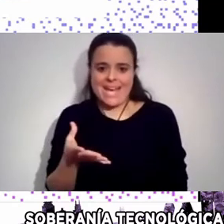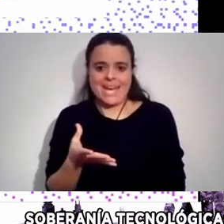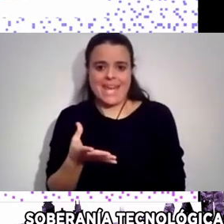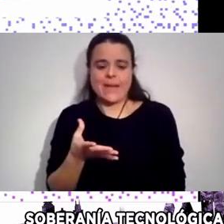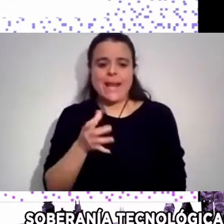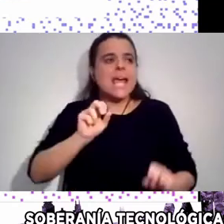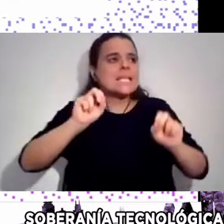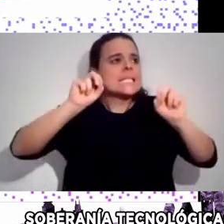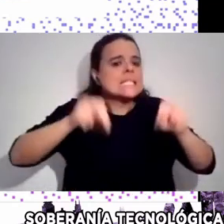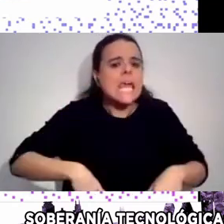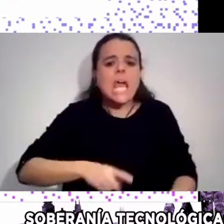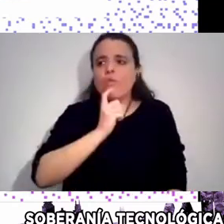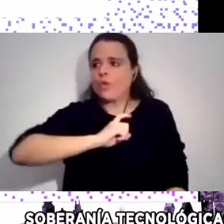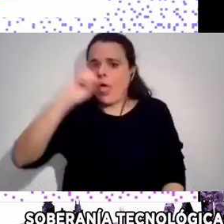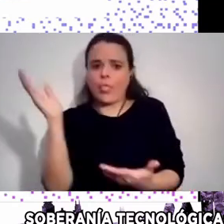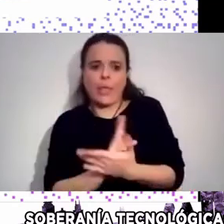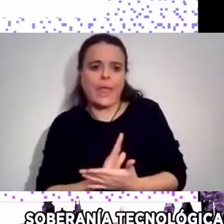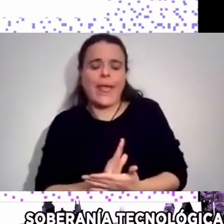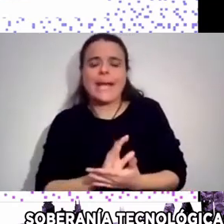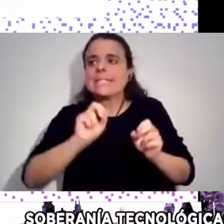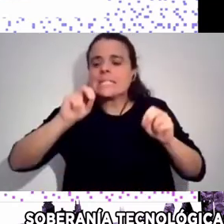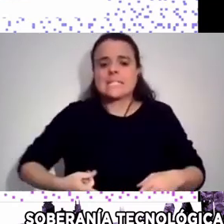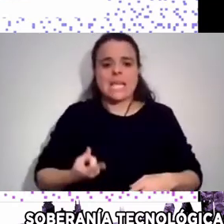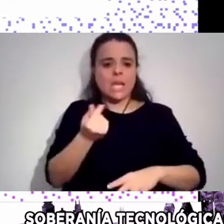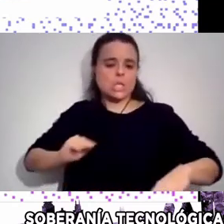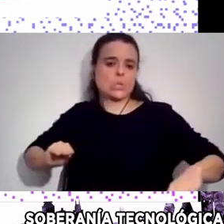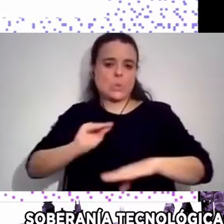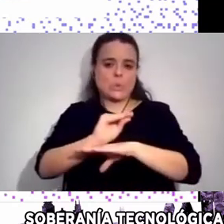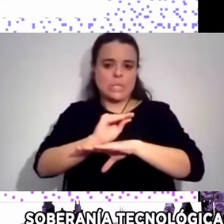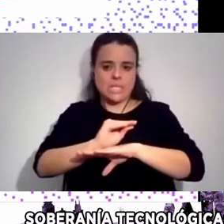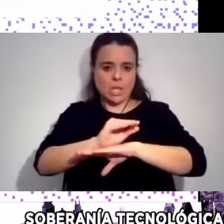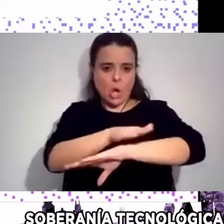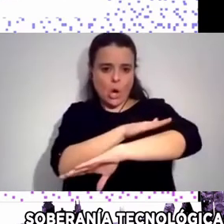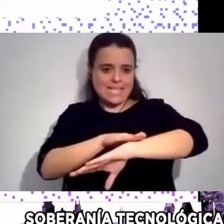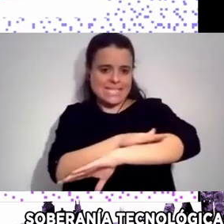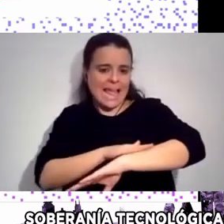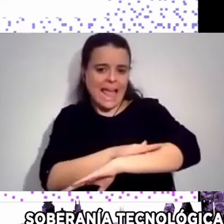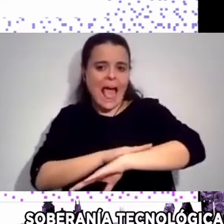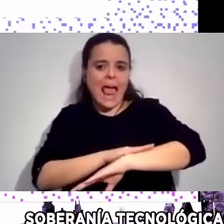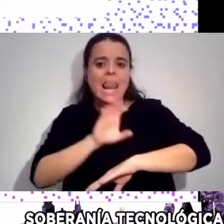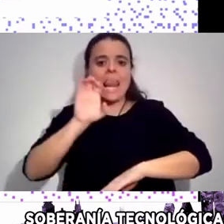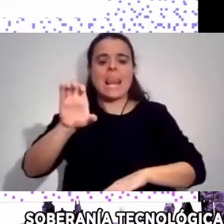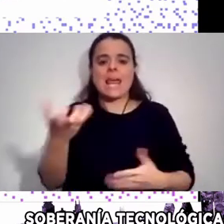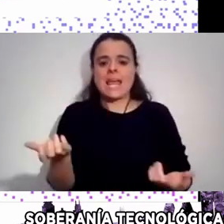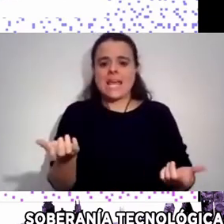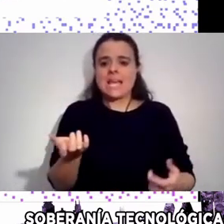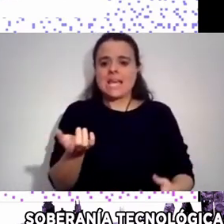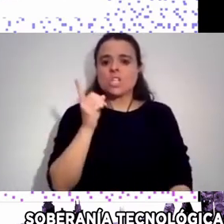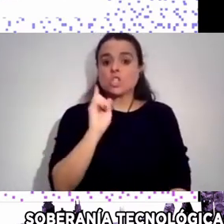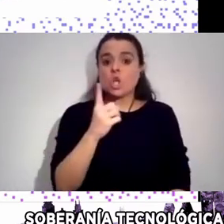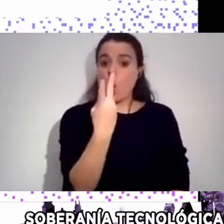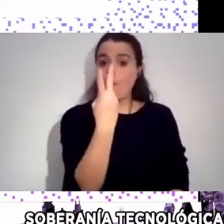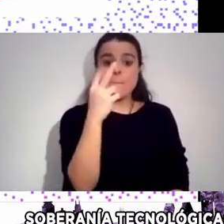Sin Subsidios Estatales Con solo Una Una colaboración Promedio De 20 dólares Por